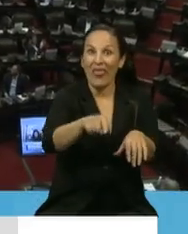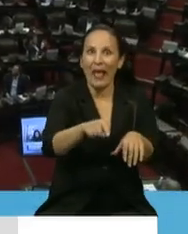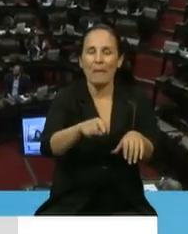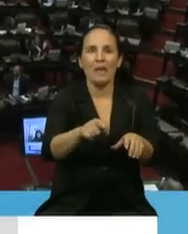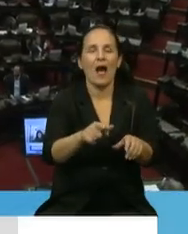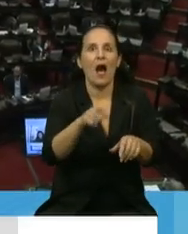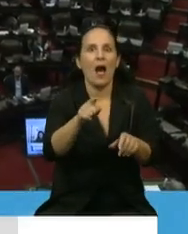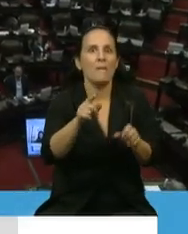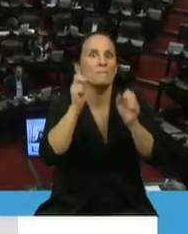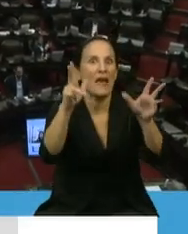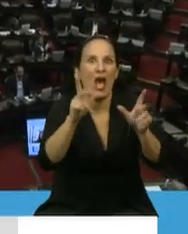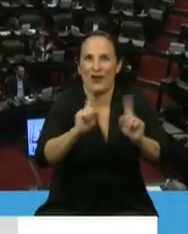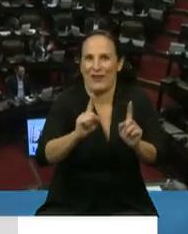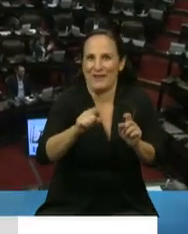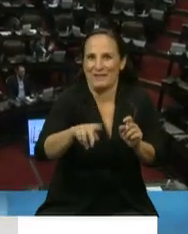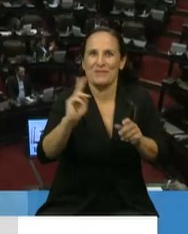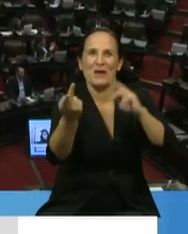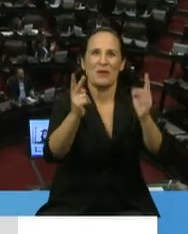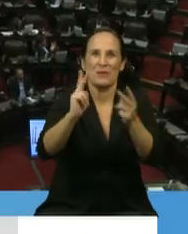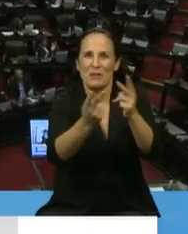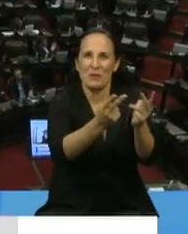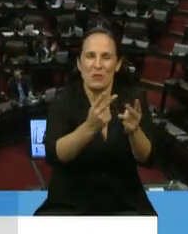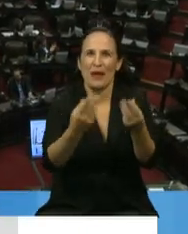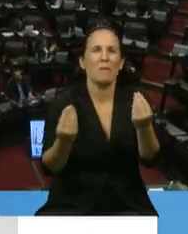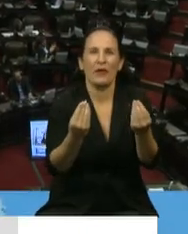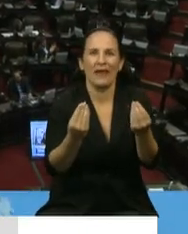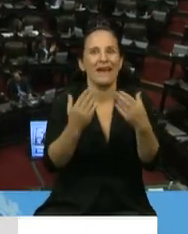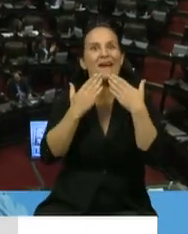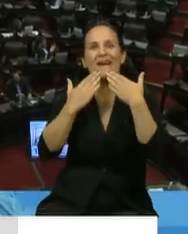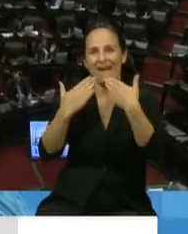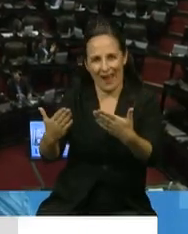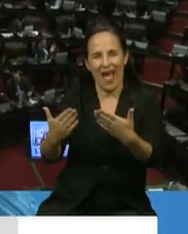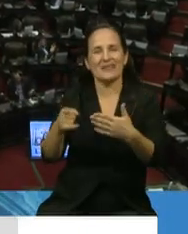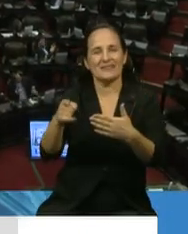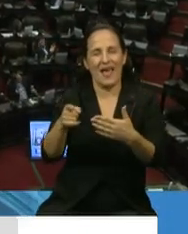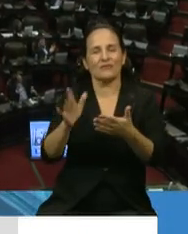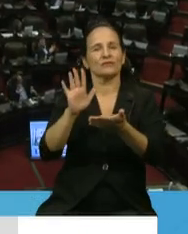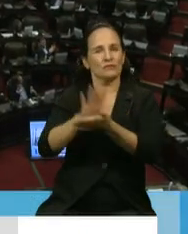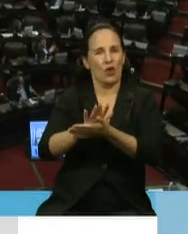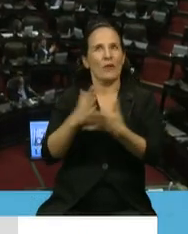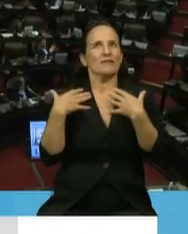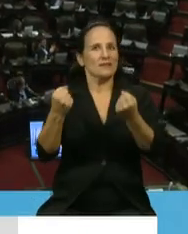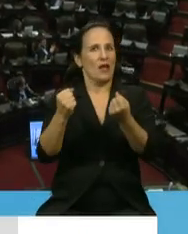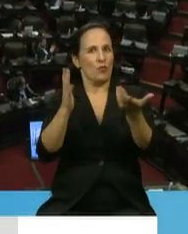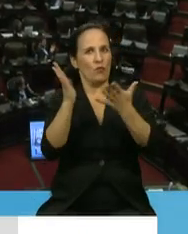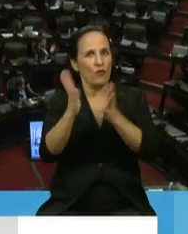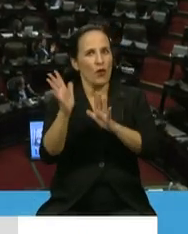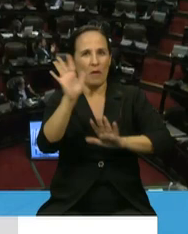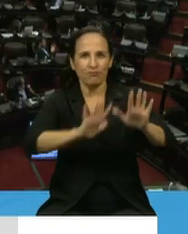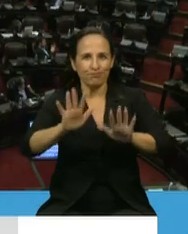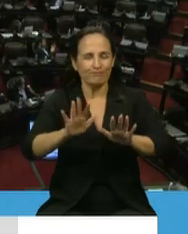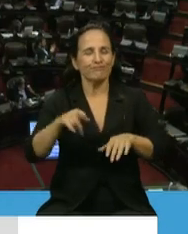en términos de morbi-mortalidad de nuestra población, tiene que ver también con nuestro sistema sanitario, del cual deberíamos